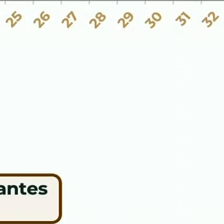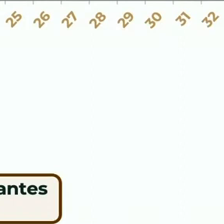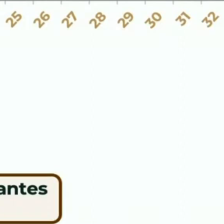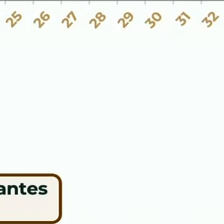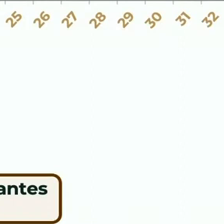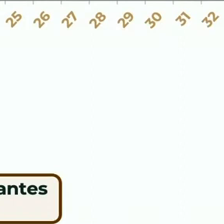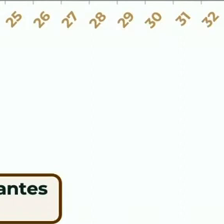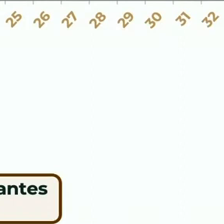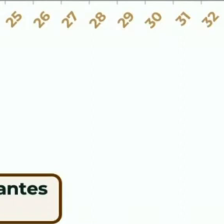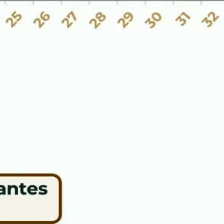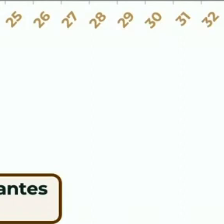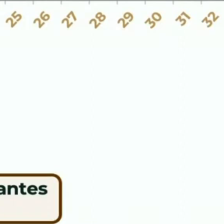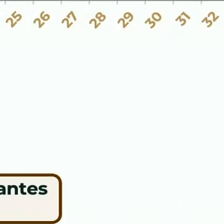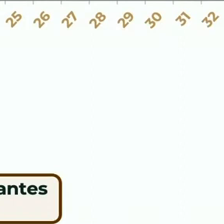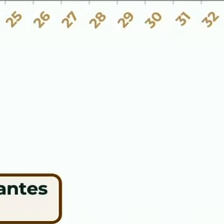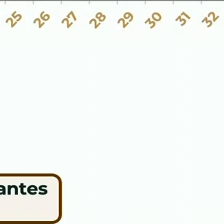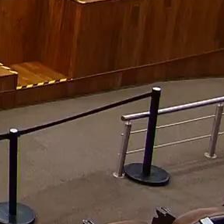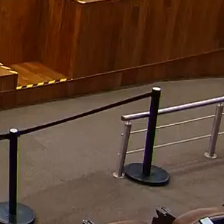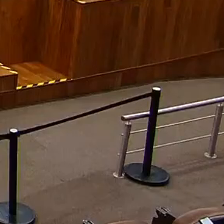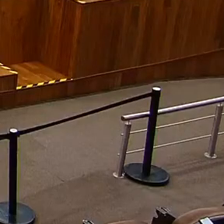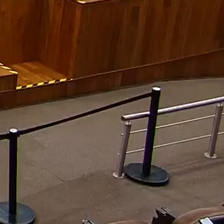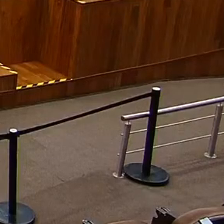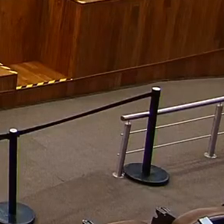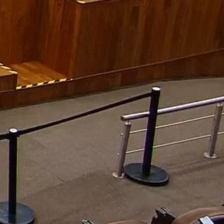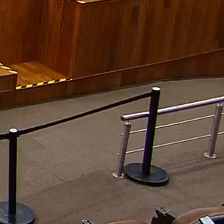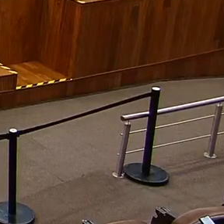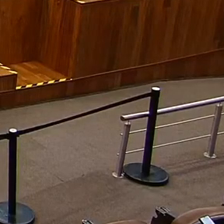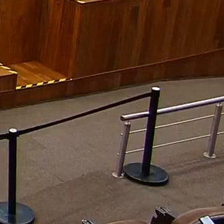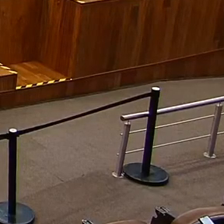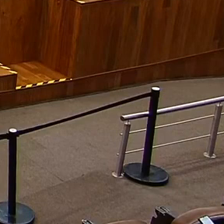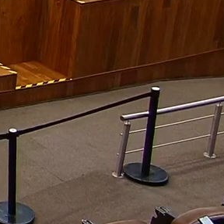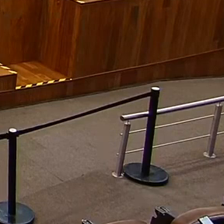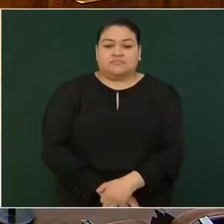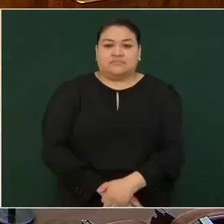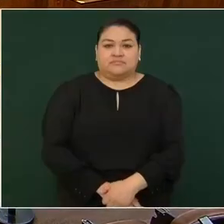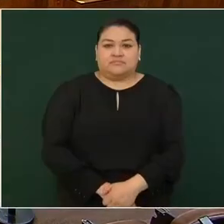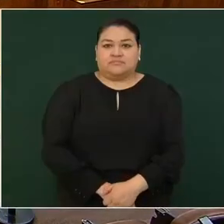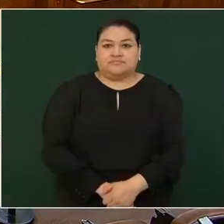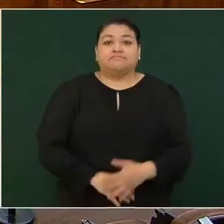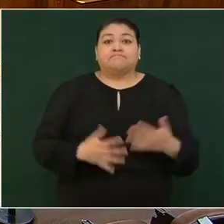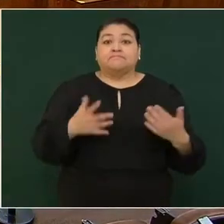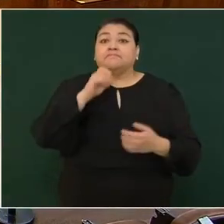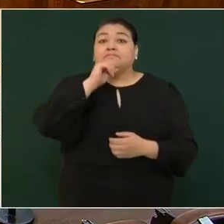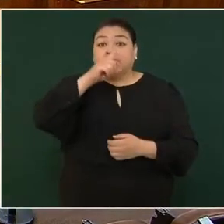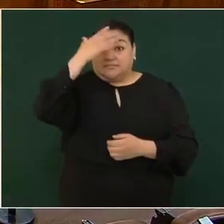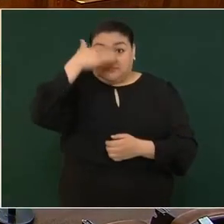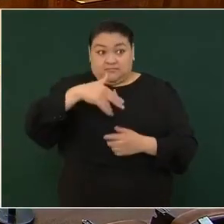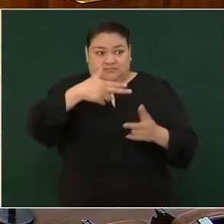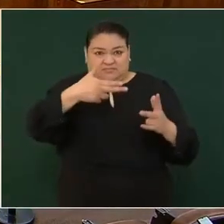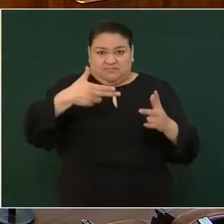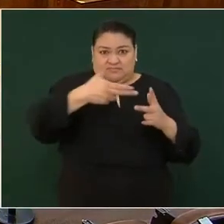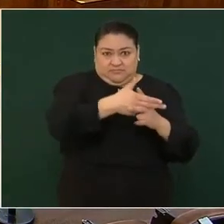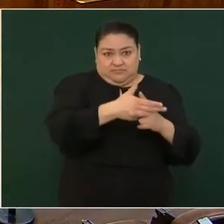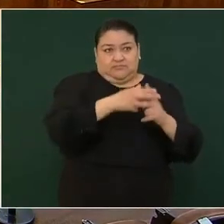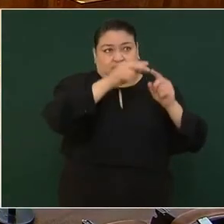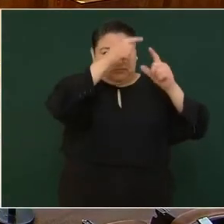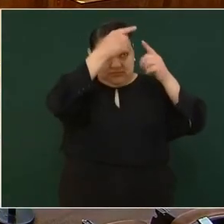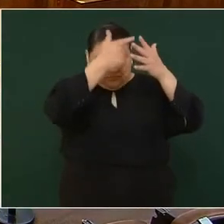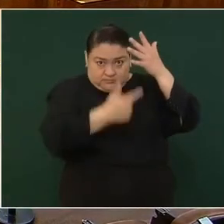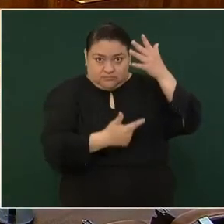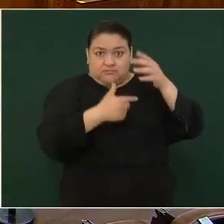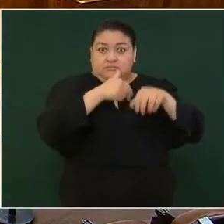en 19 lugar, una tendencia hacia la baja. Homicidios dolosos, tiene el 20 lugar a nivel nacional